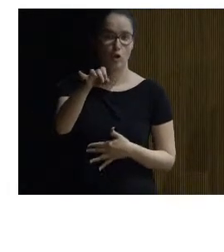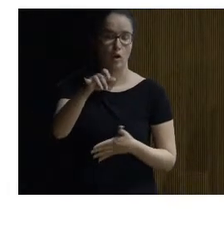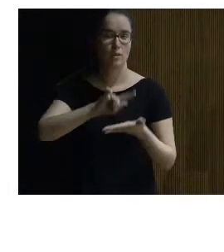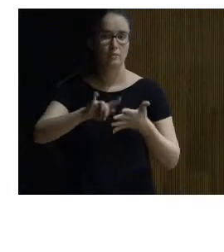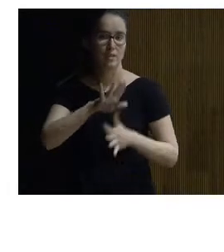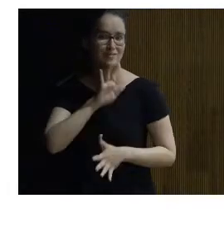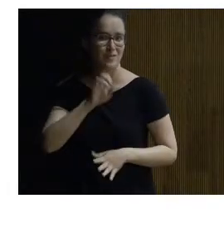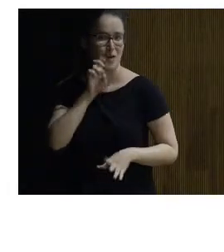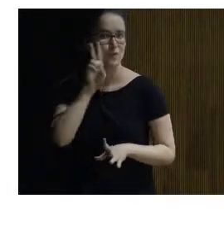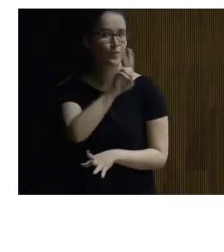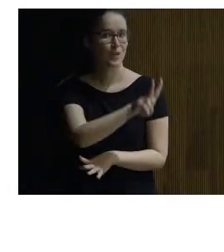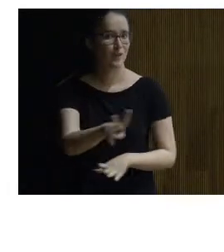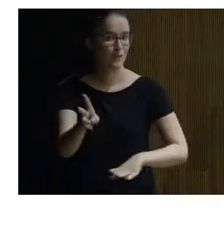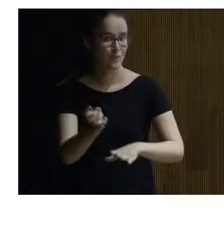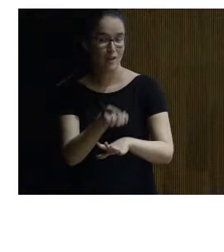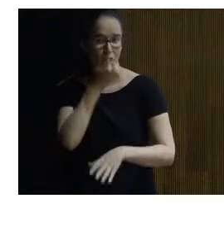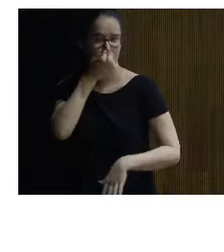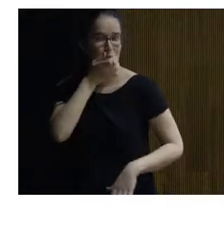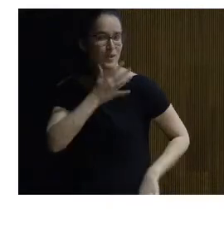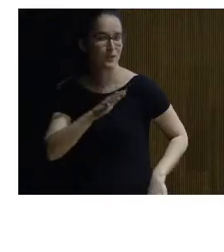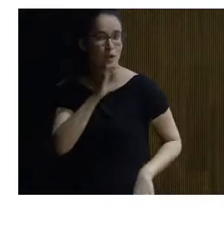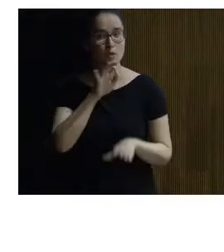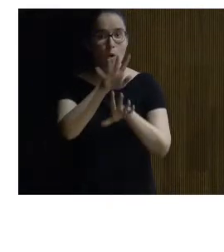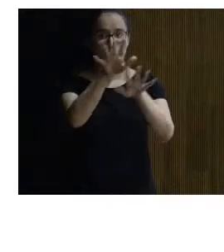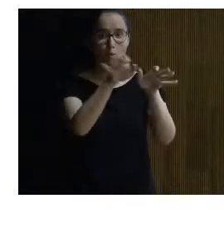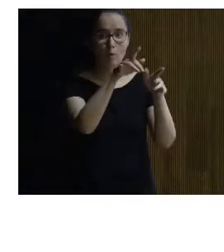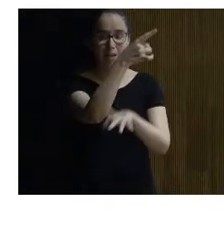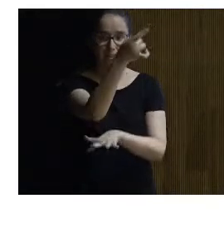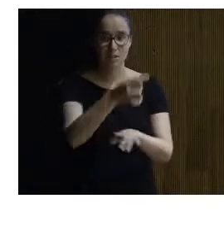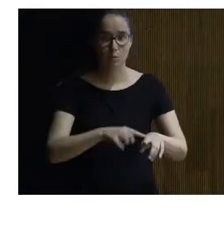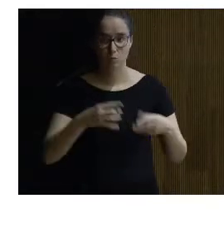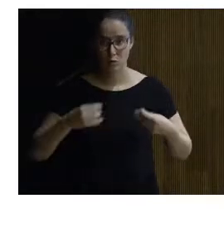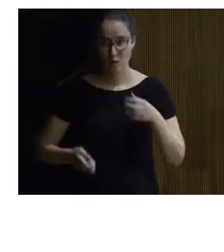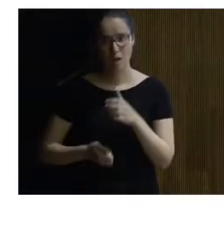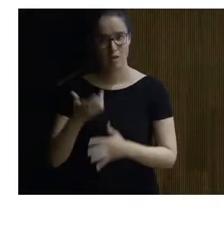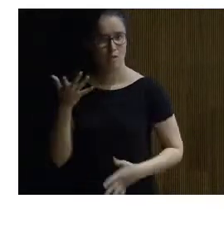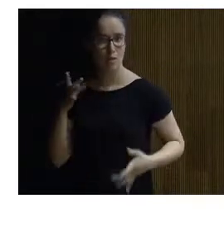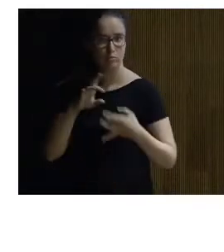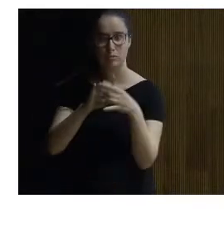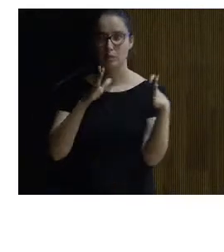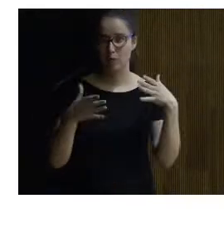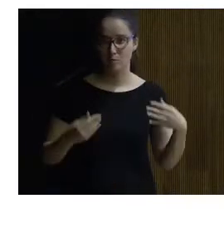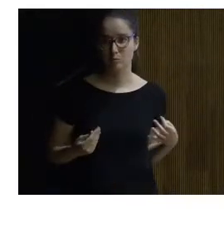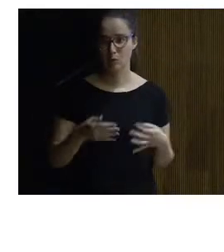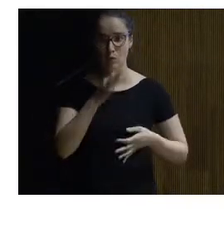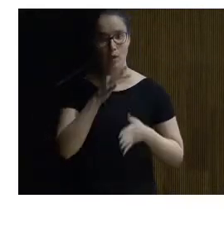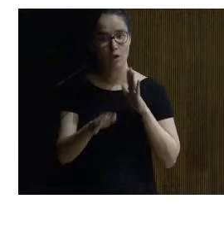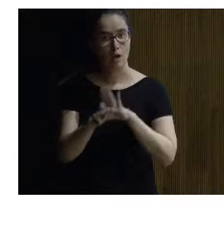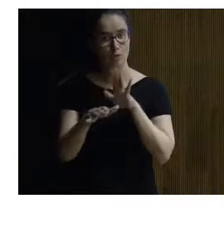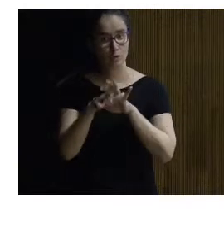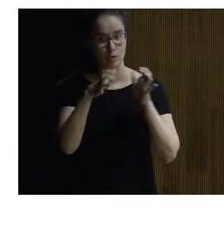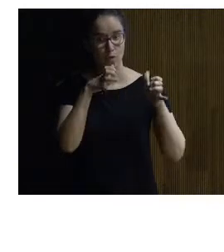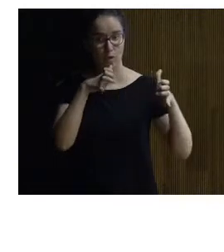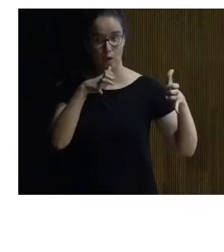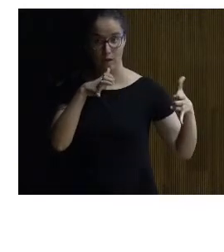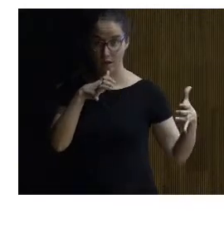unas vistas al jardín increíbles ¿no? y con unos elementos de mobiliario diseñados al mismo tiempo que el edificio que siguen todavía vigentes en la actualidad